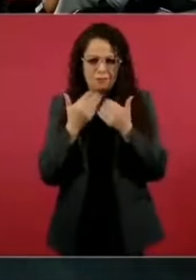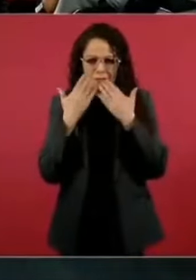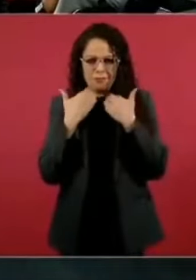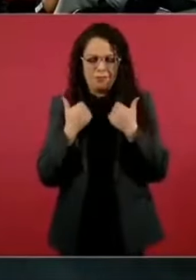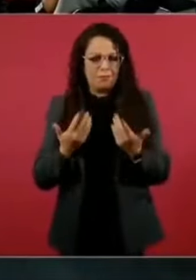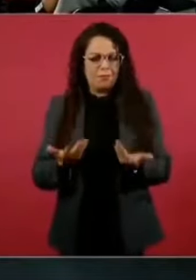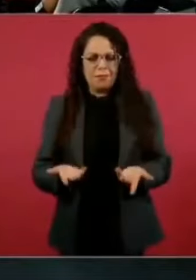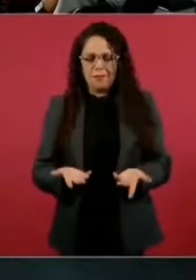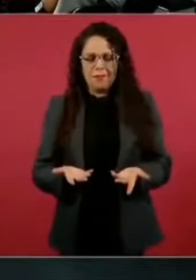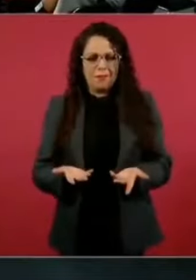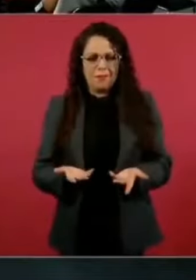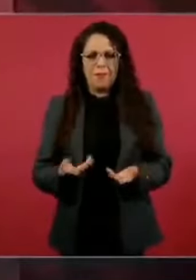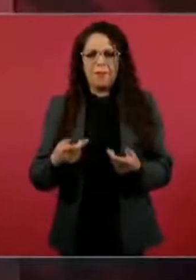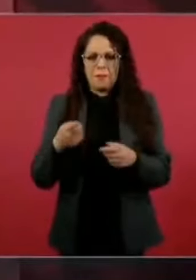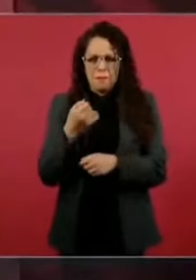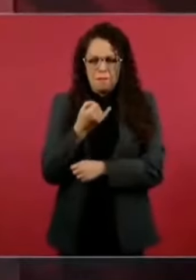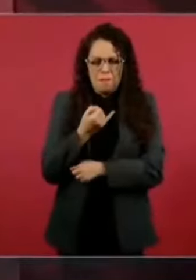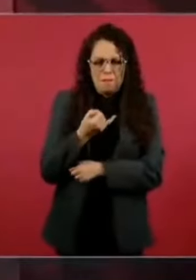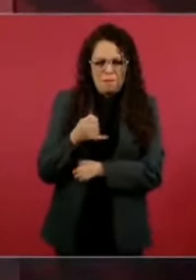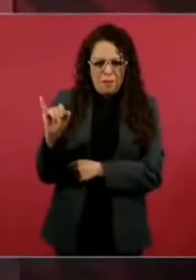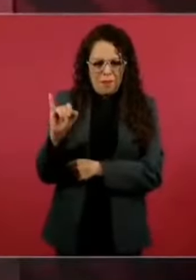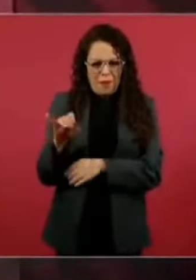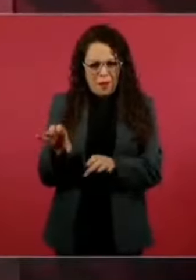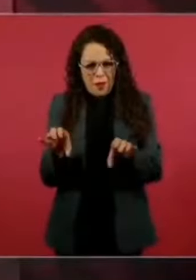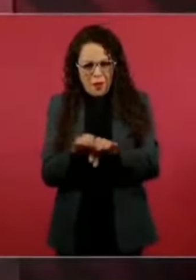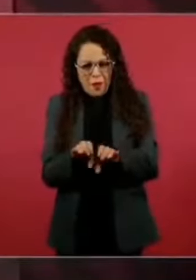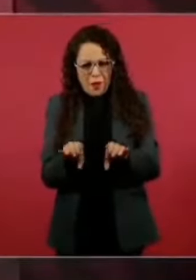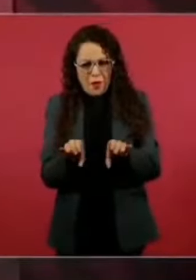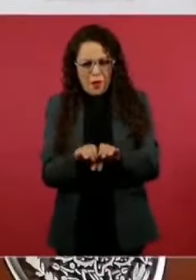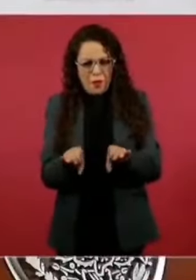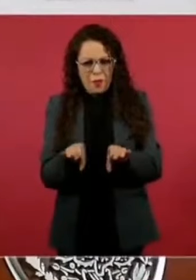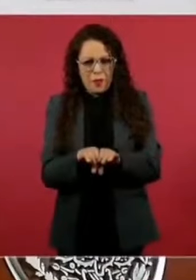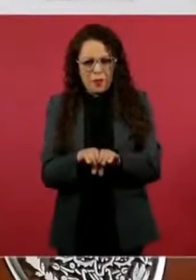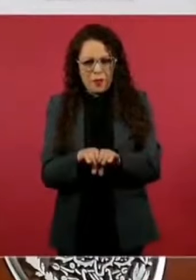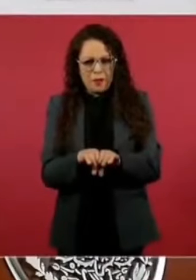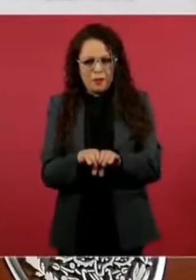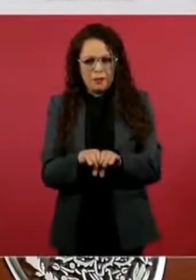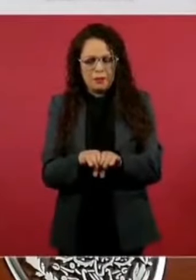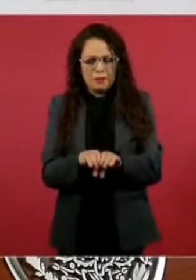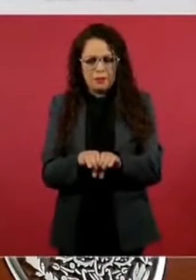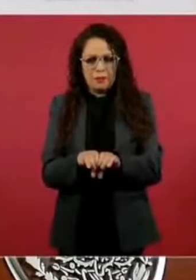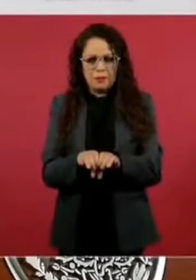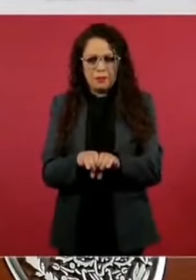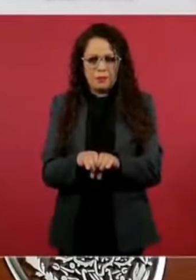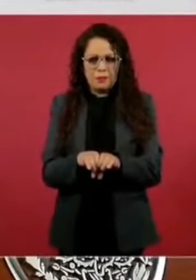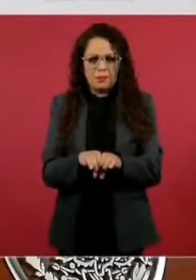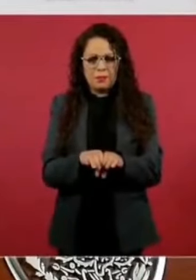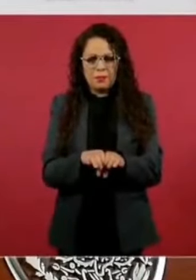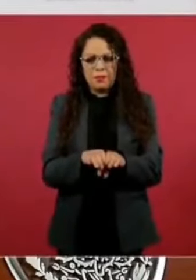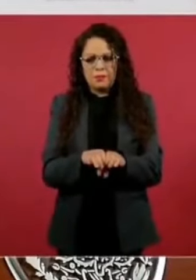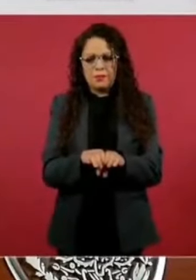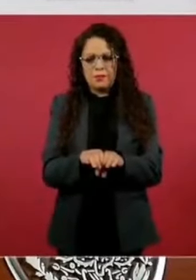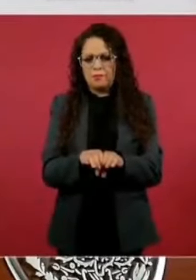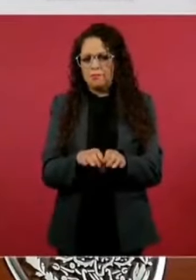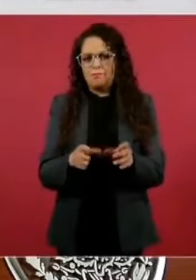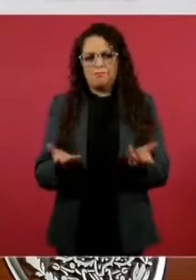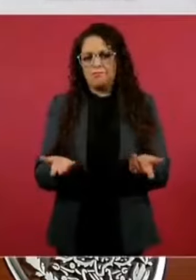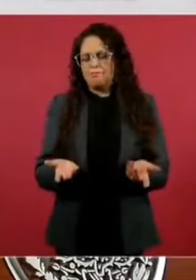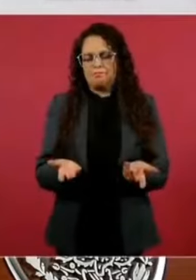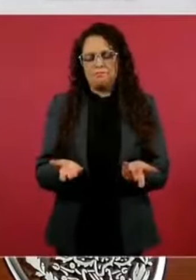no viene al caso?